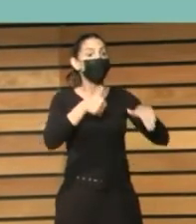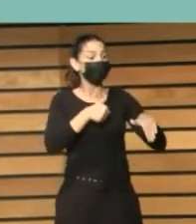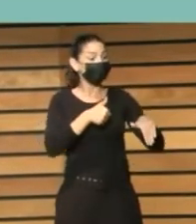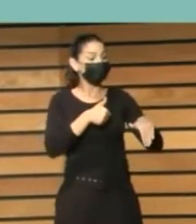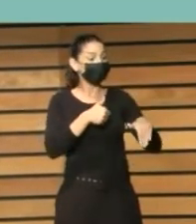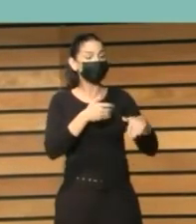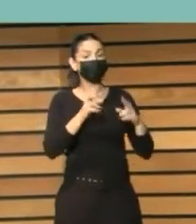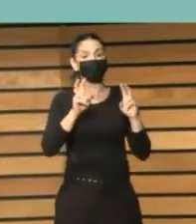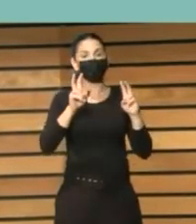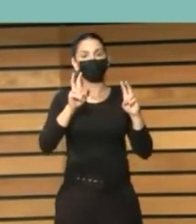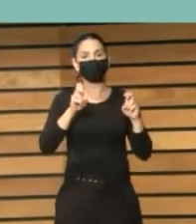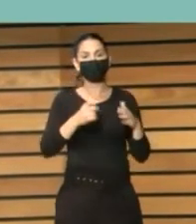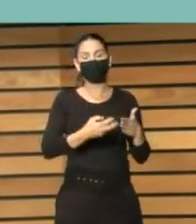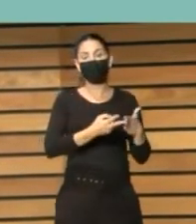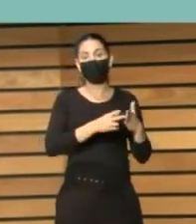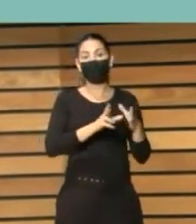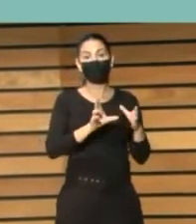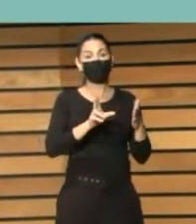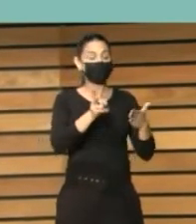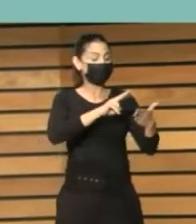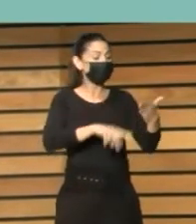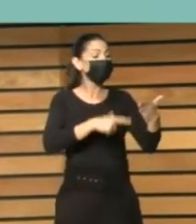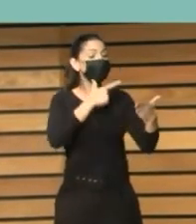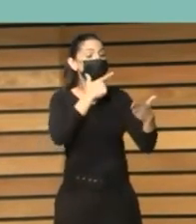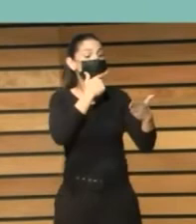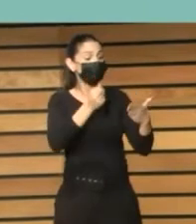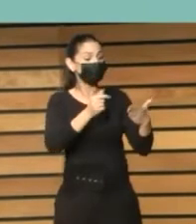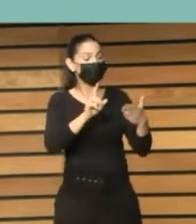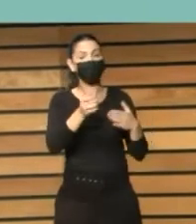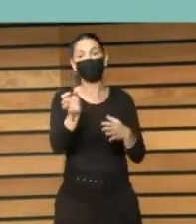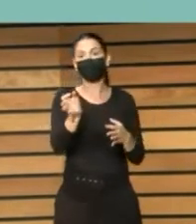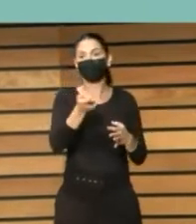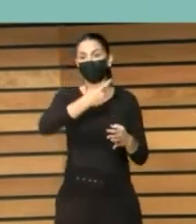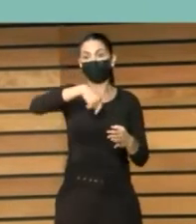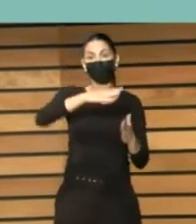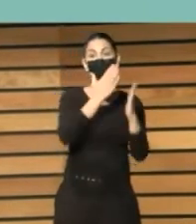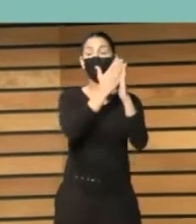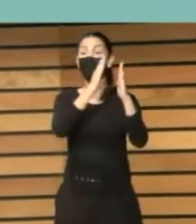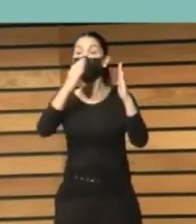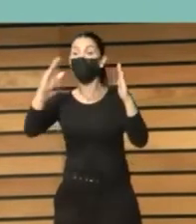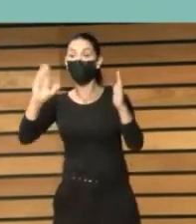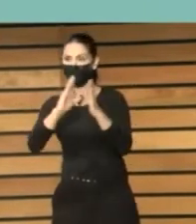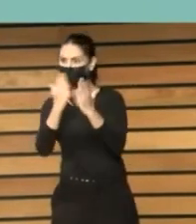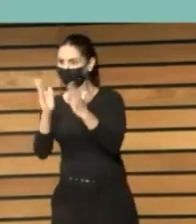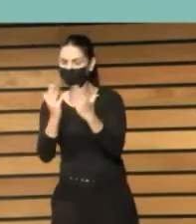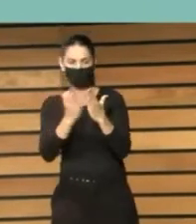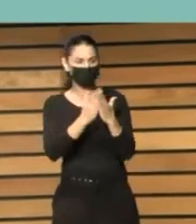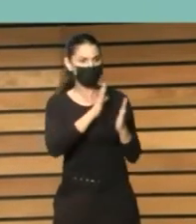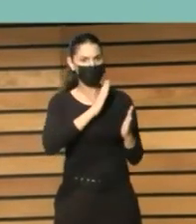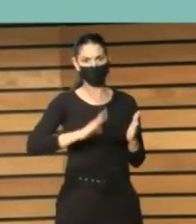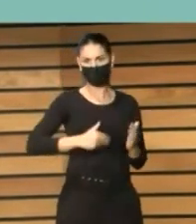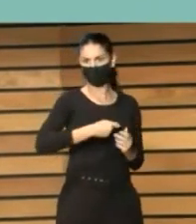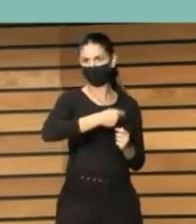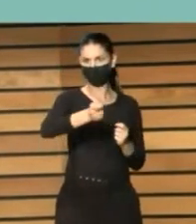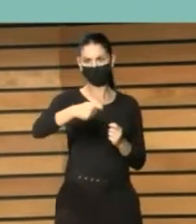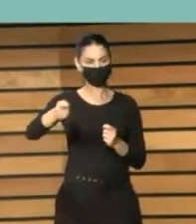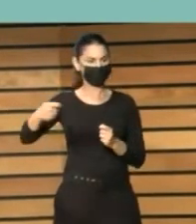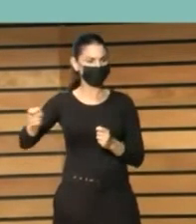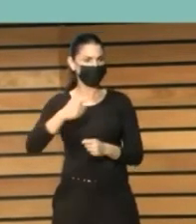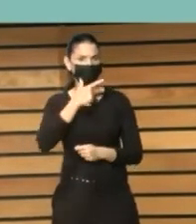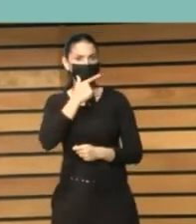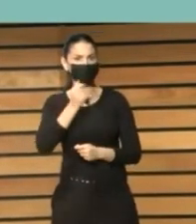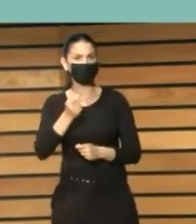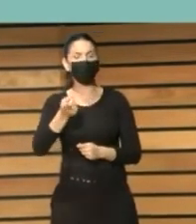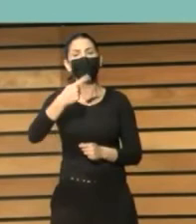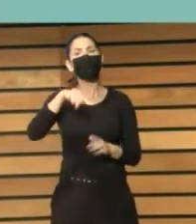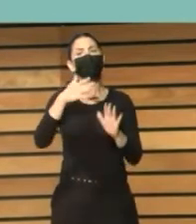de lotes de lectura fácil con los que hacemos también préstamo interbibliotecario a otros grupos de lectura luego